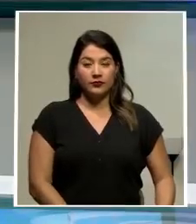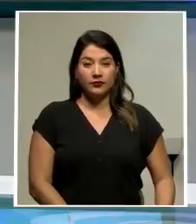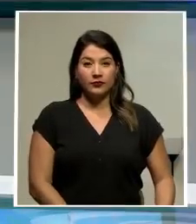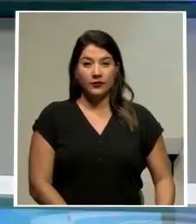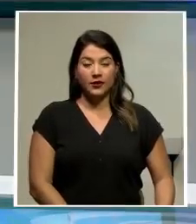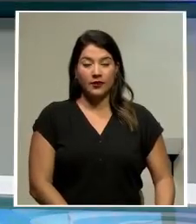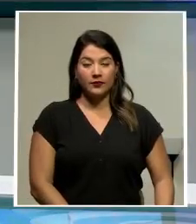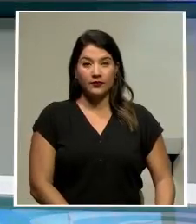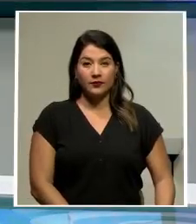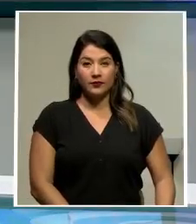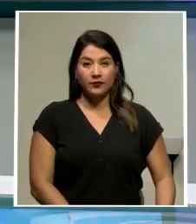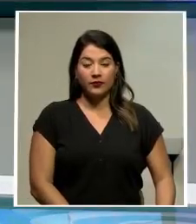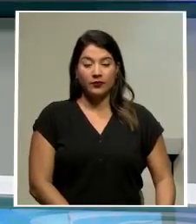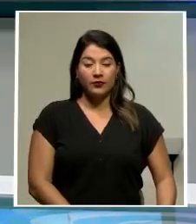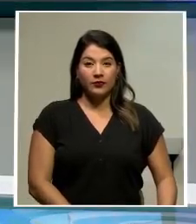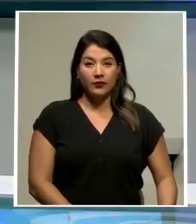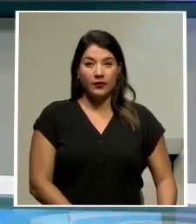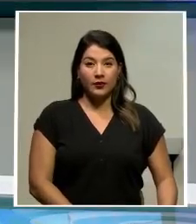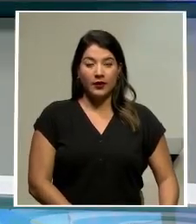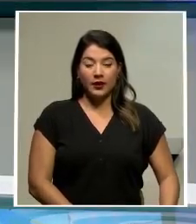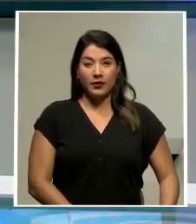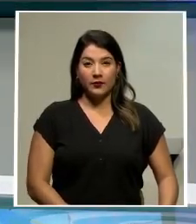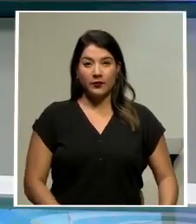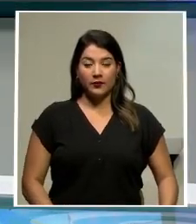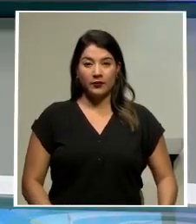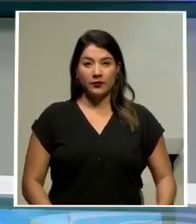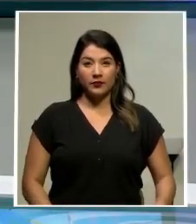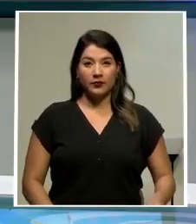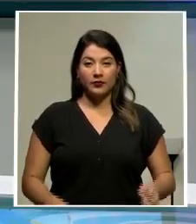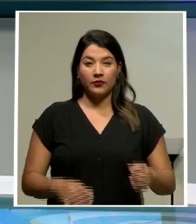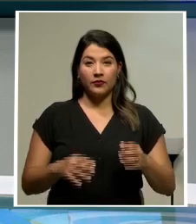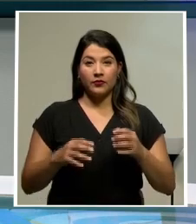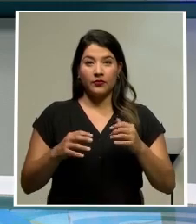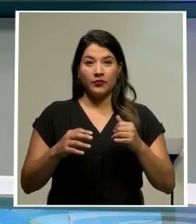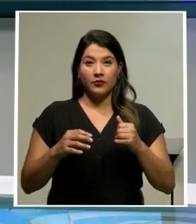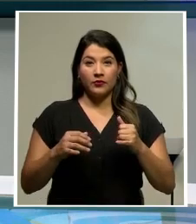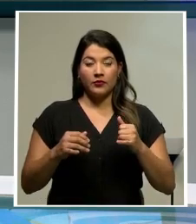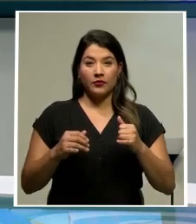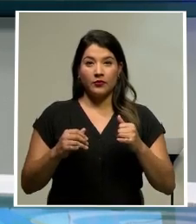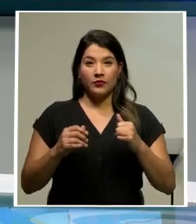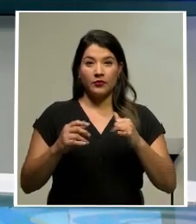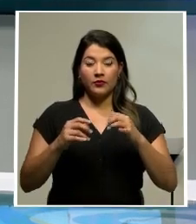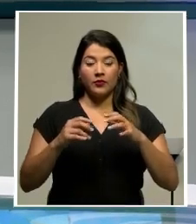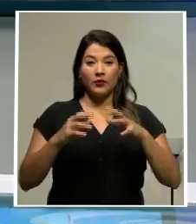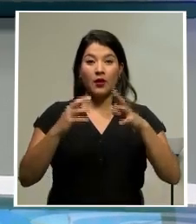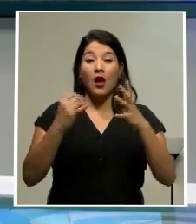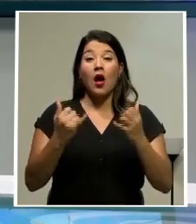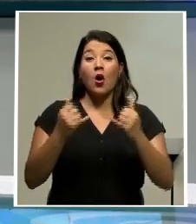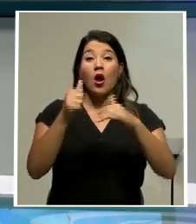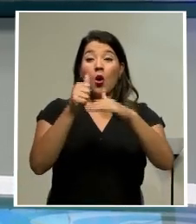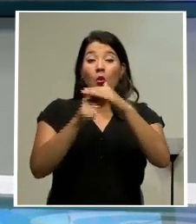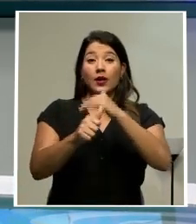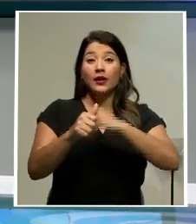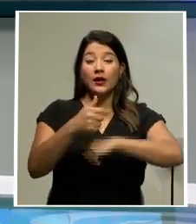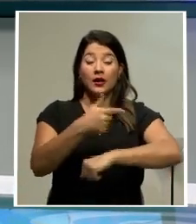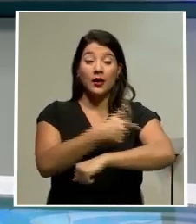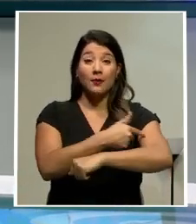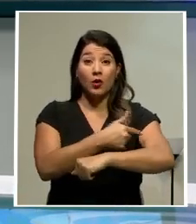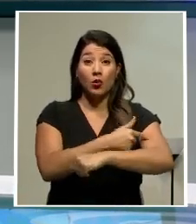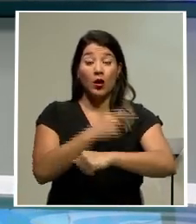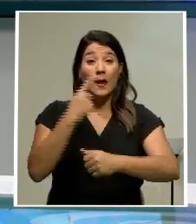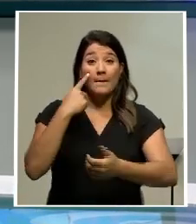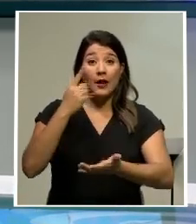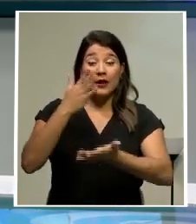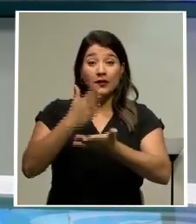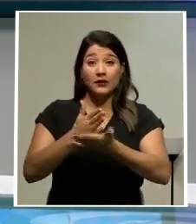Un video de seguridad y el hallazgo de huellas dactilares en el recinto en donde se guardaban las vacunas contra